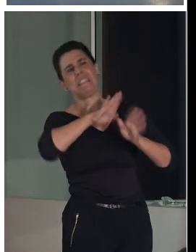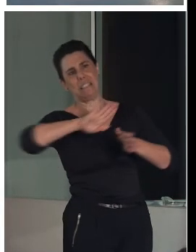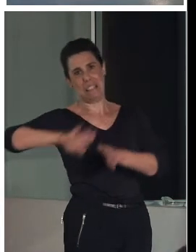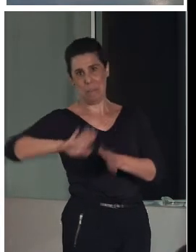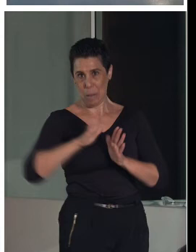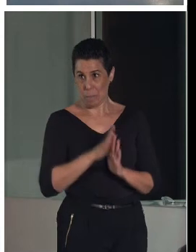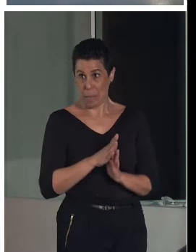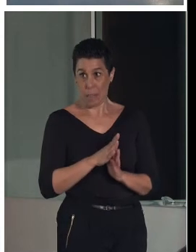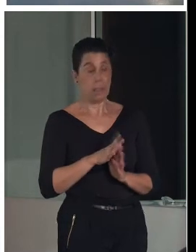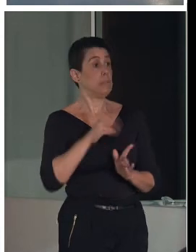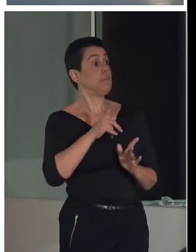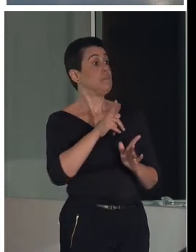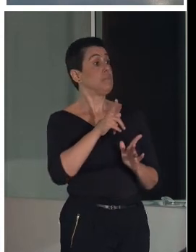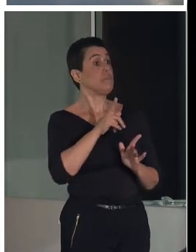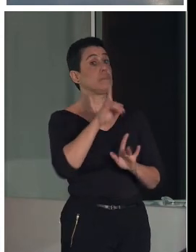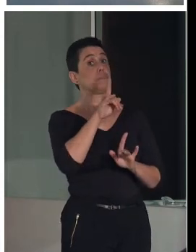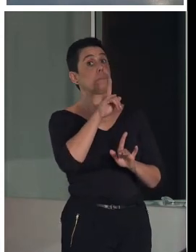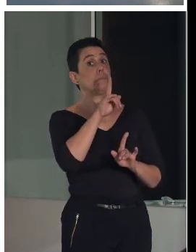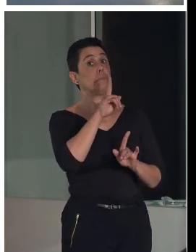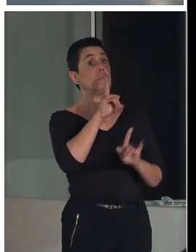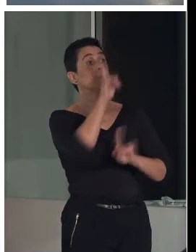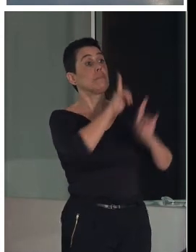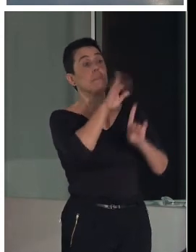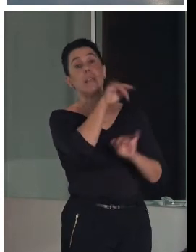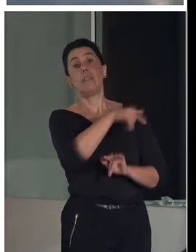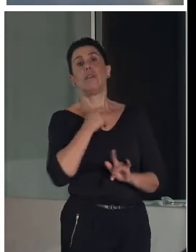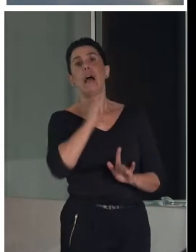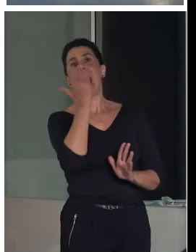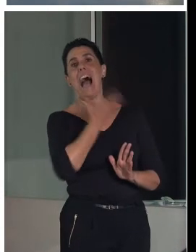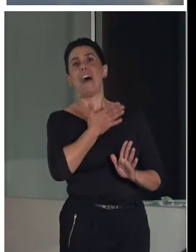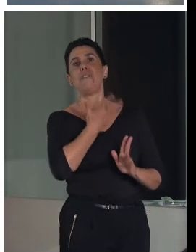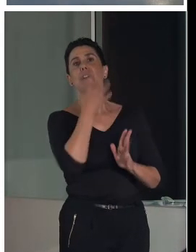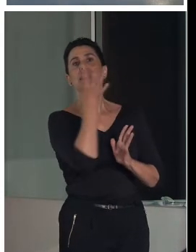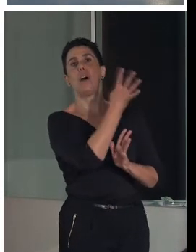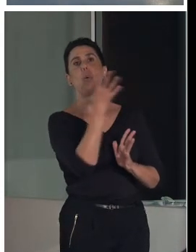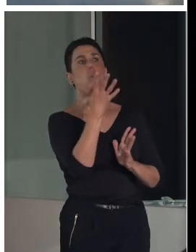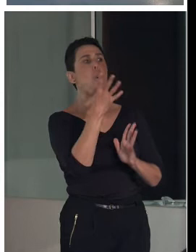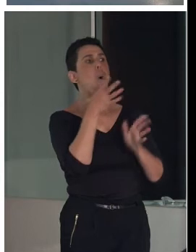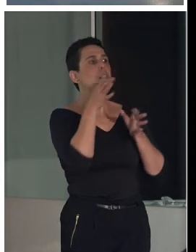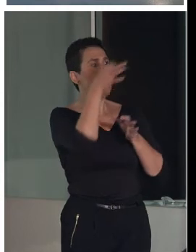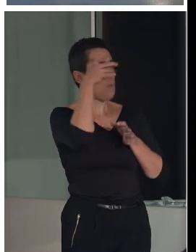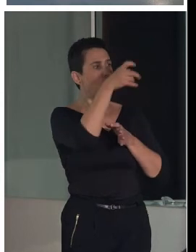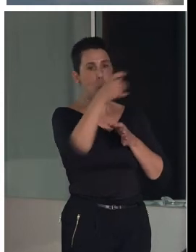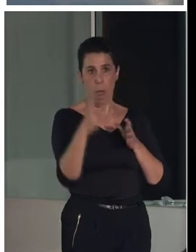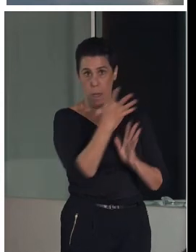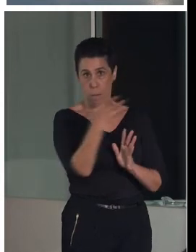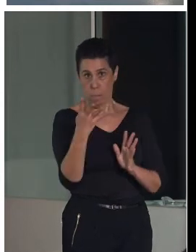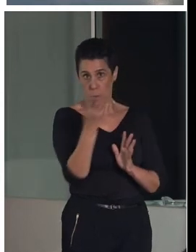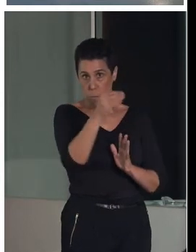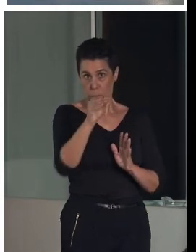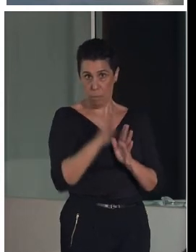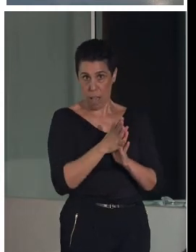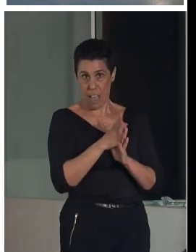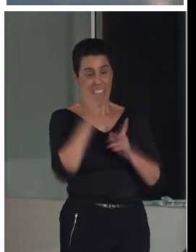que afecta a cuatro localidades más, a cuatro municipios más, que son